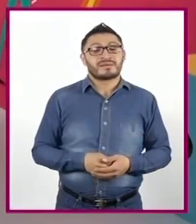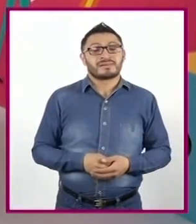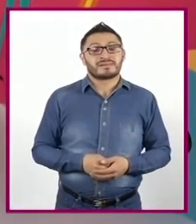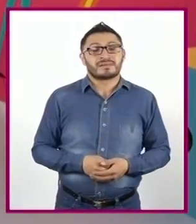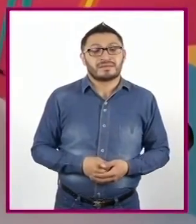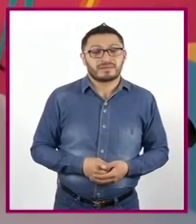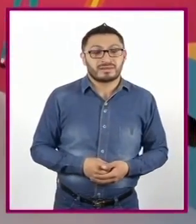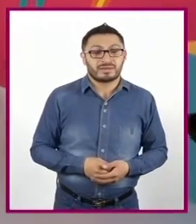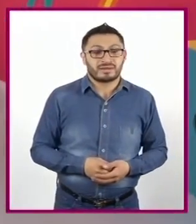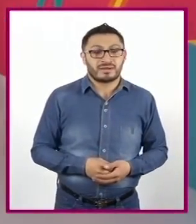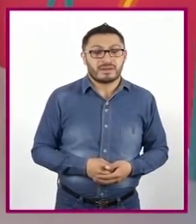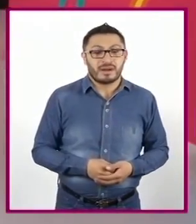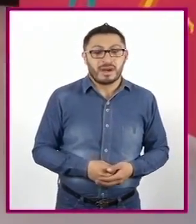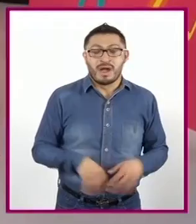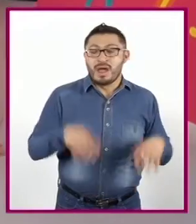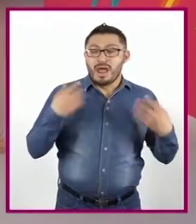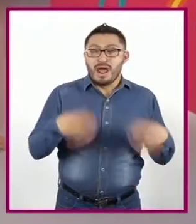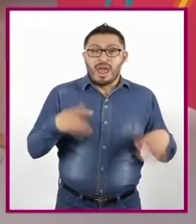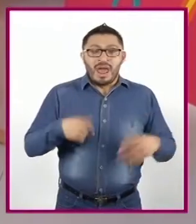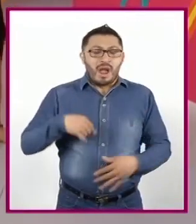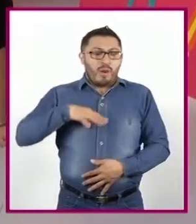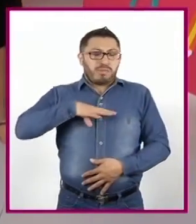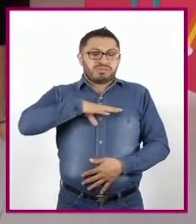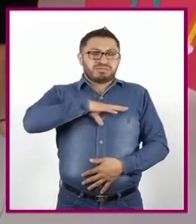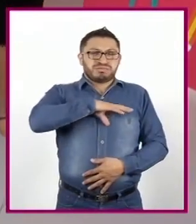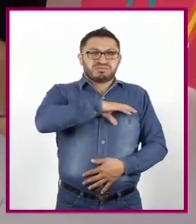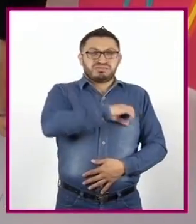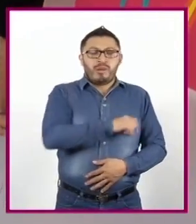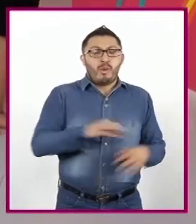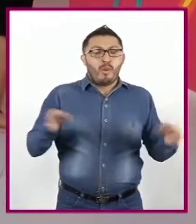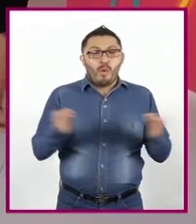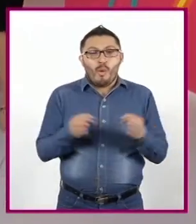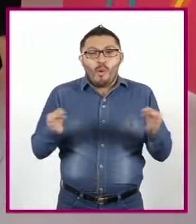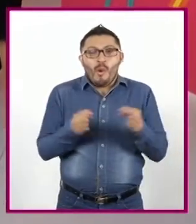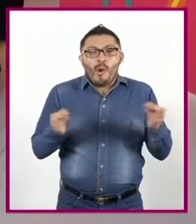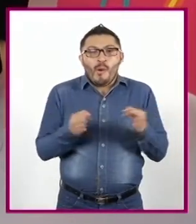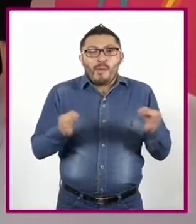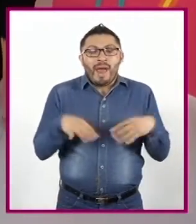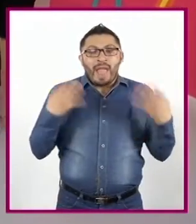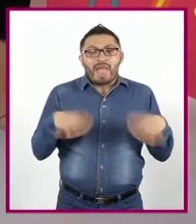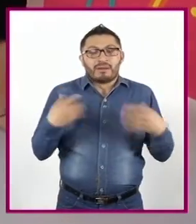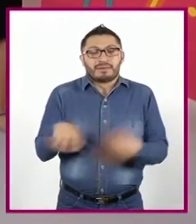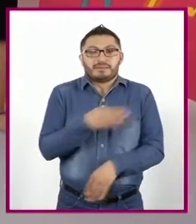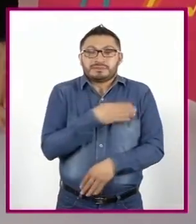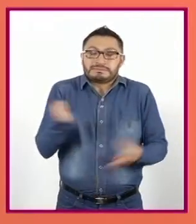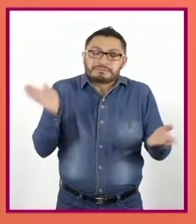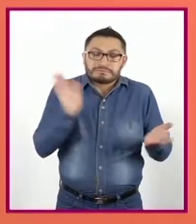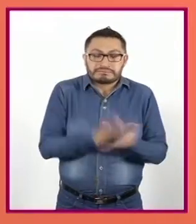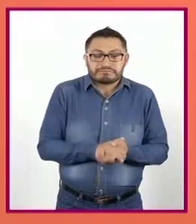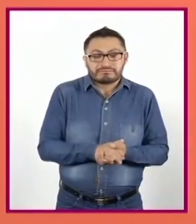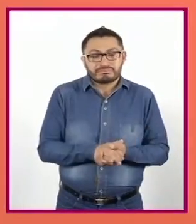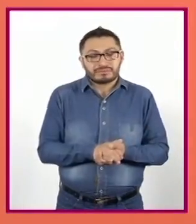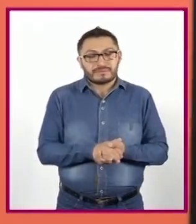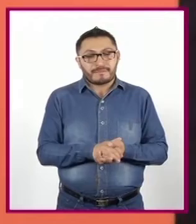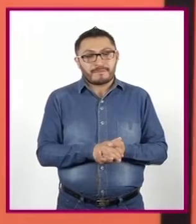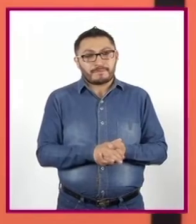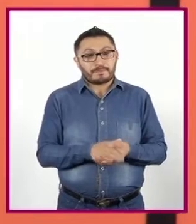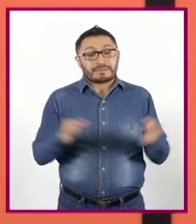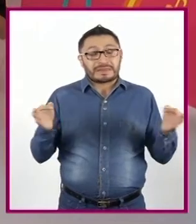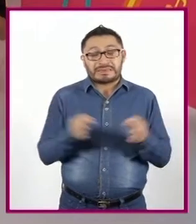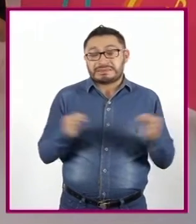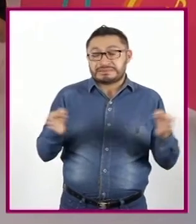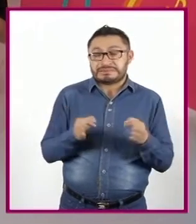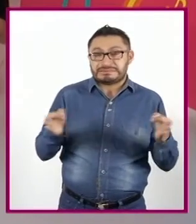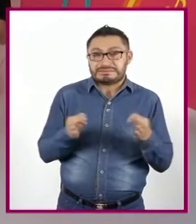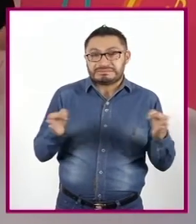Ándale Con lo que me gusta El frío Pero bueno El frío